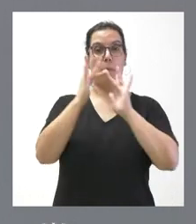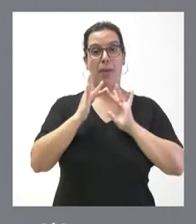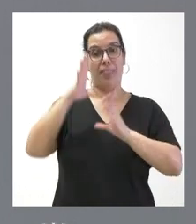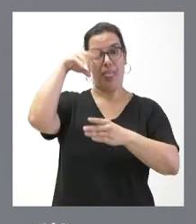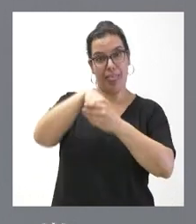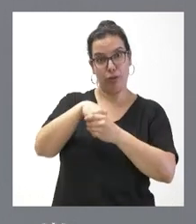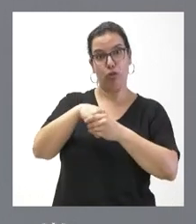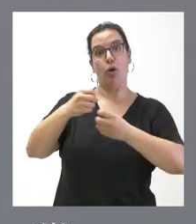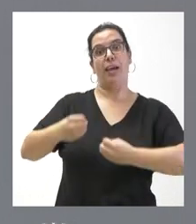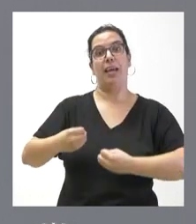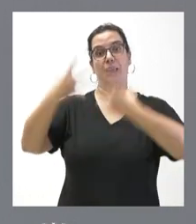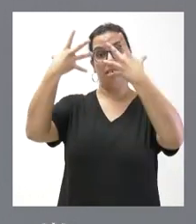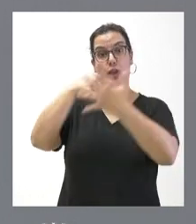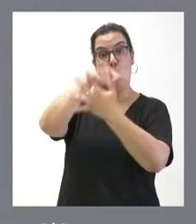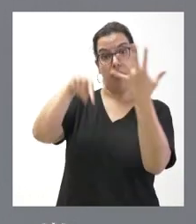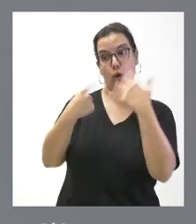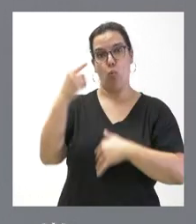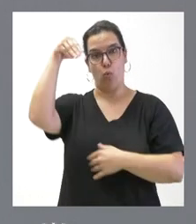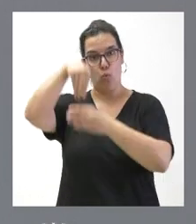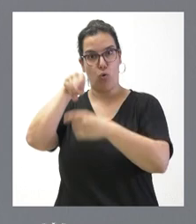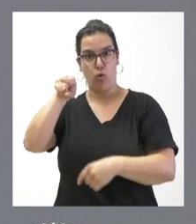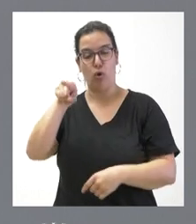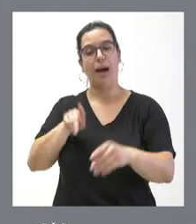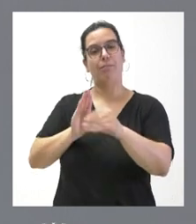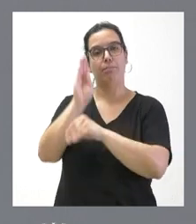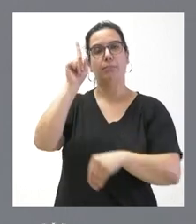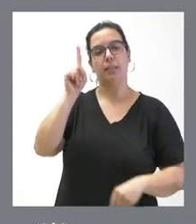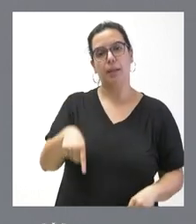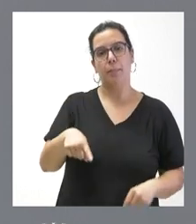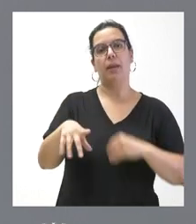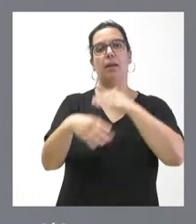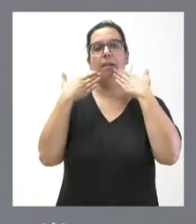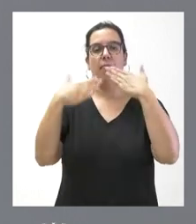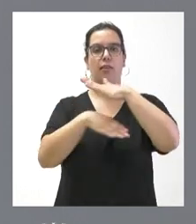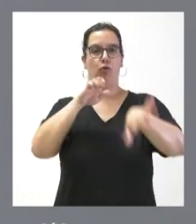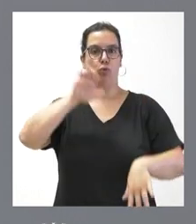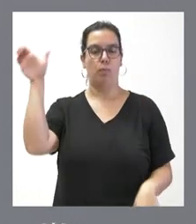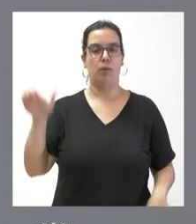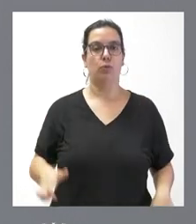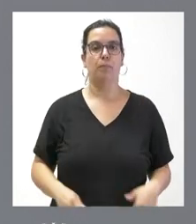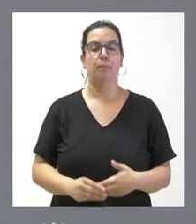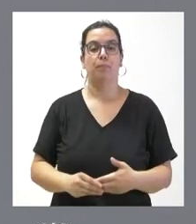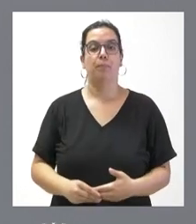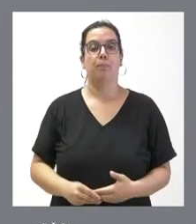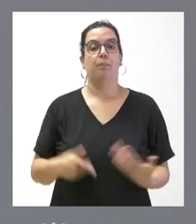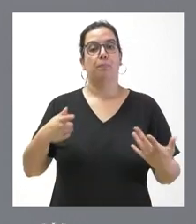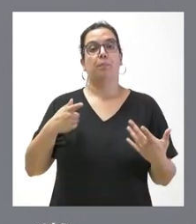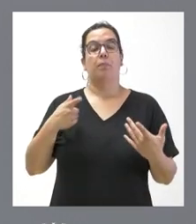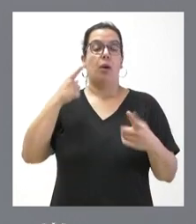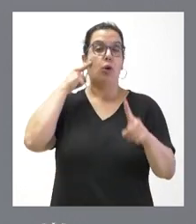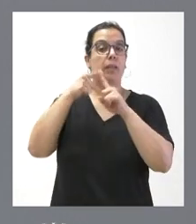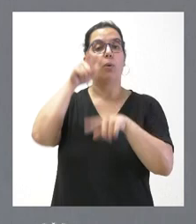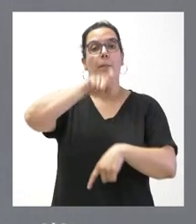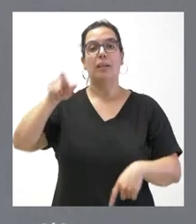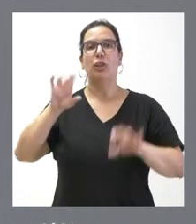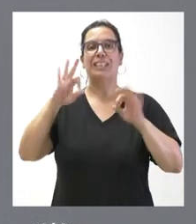los cinco edificios de este complejo. Está financiado también con fondos europeos y se destina a personas con